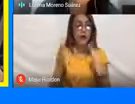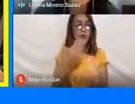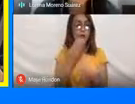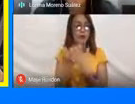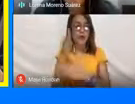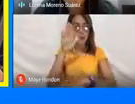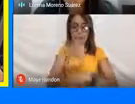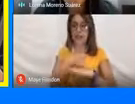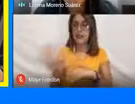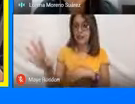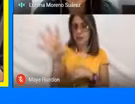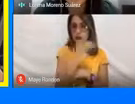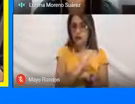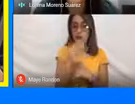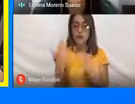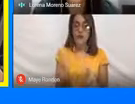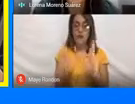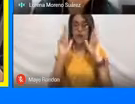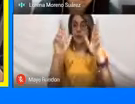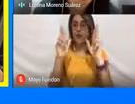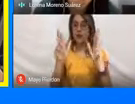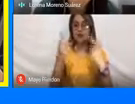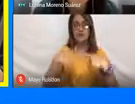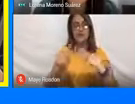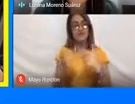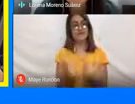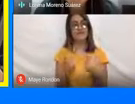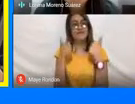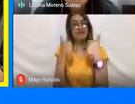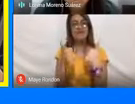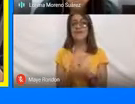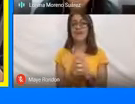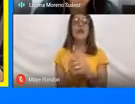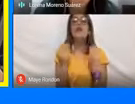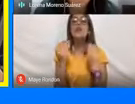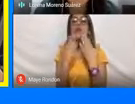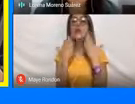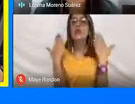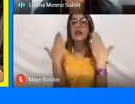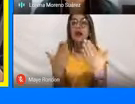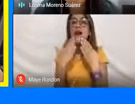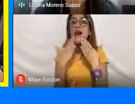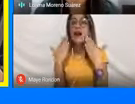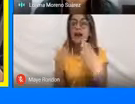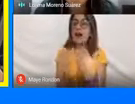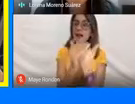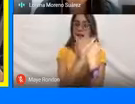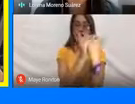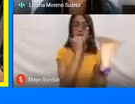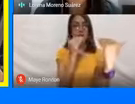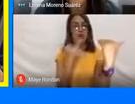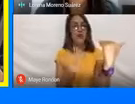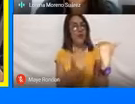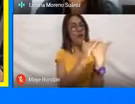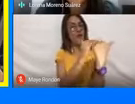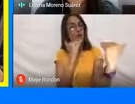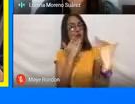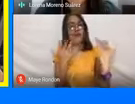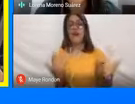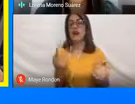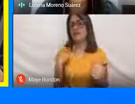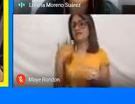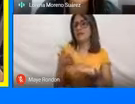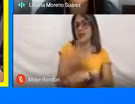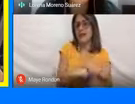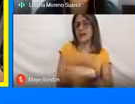tardes a todos. Espero que se encuentren muy bien. Muchísimas gracias por esta invitación. Como tú lo